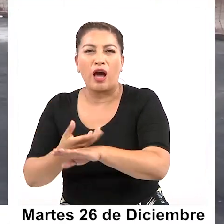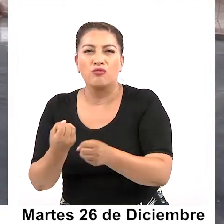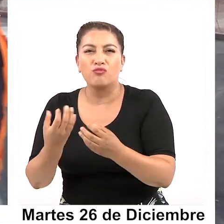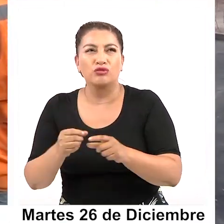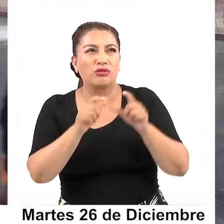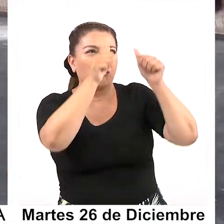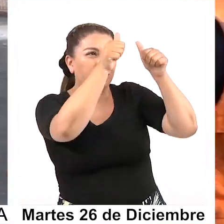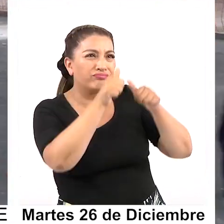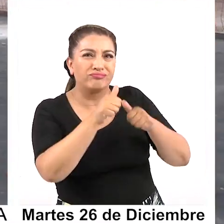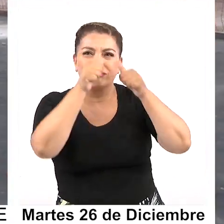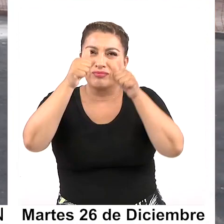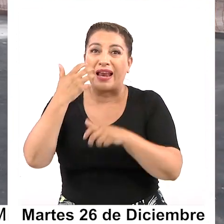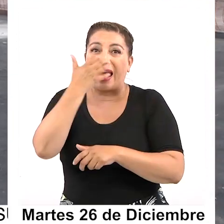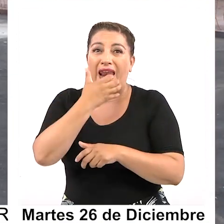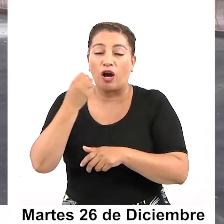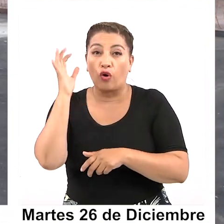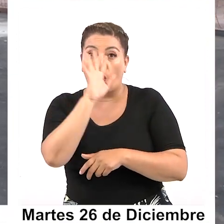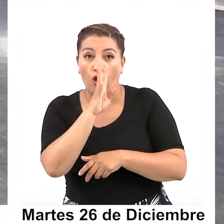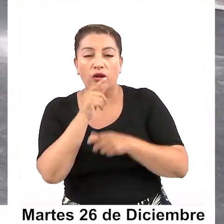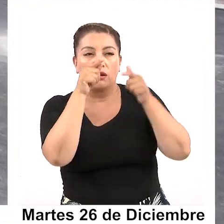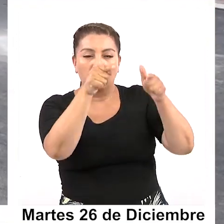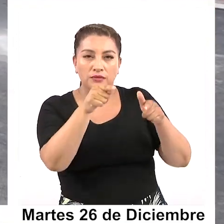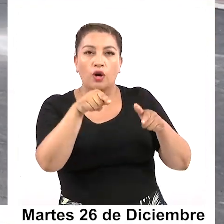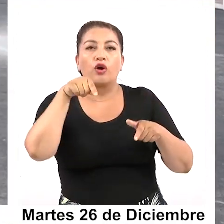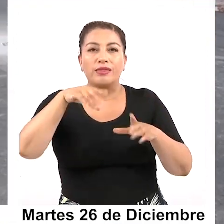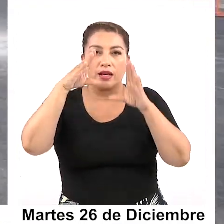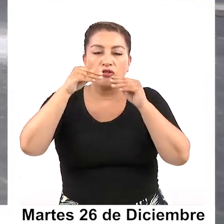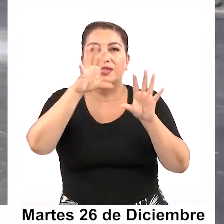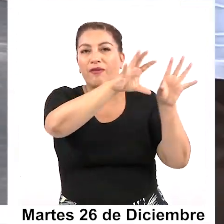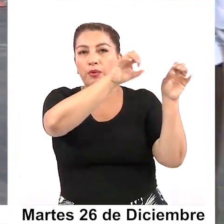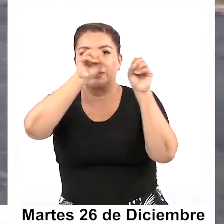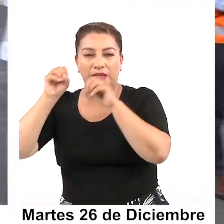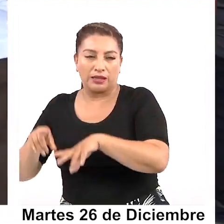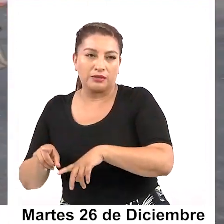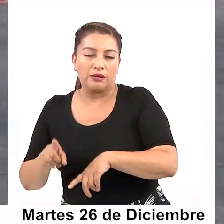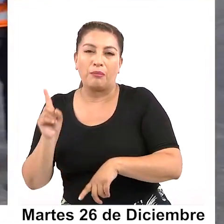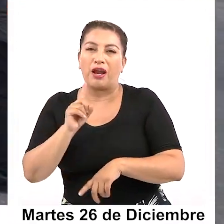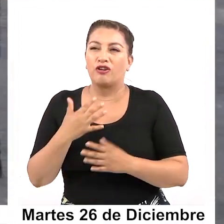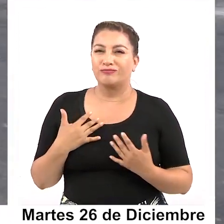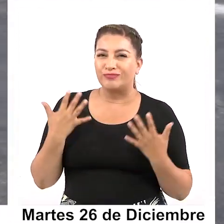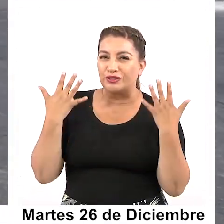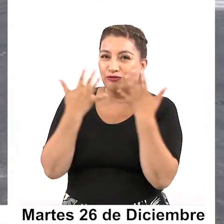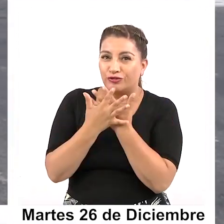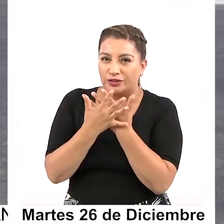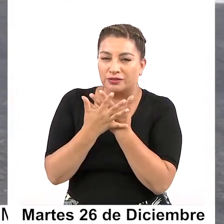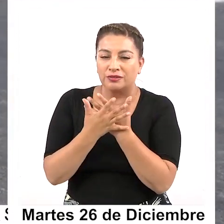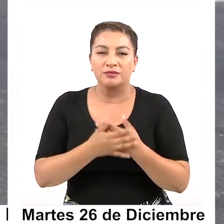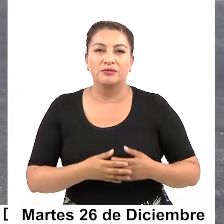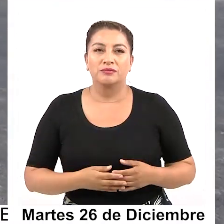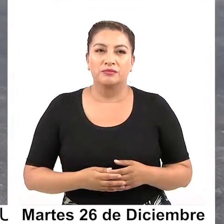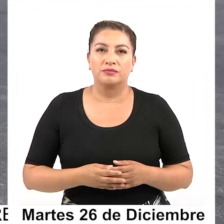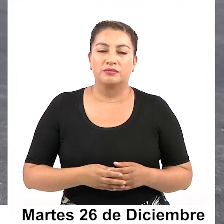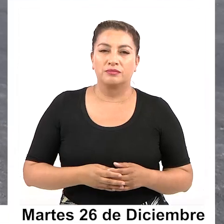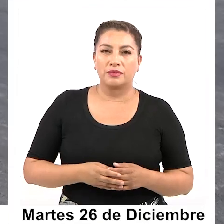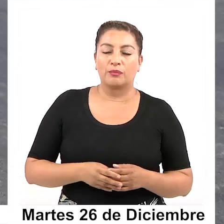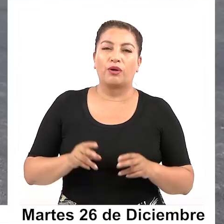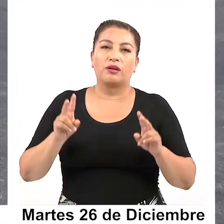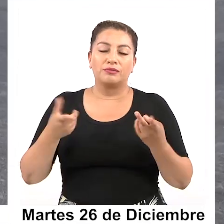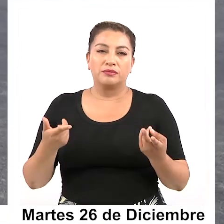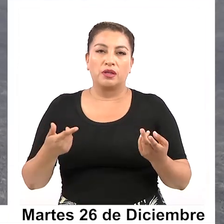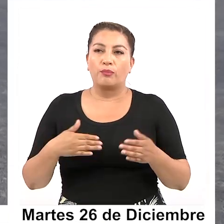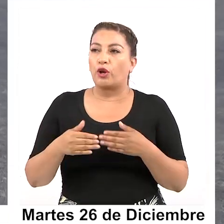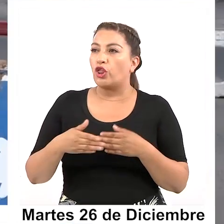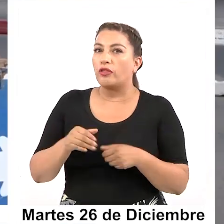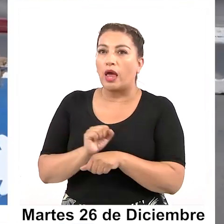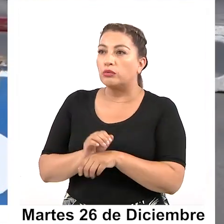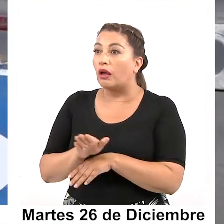provisoria de color naranja dentro del Sofri que la vamos a retirar hoy día a noche para evitar, dijéramos, incongruencias respecto por donde deben